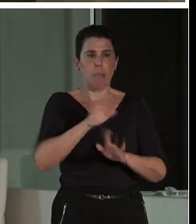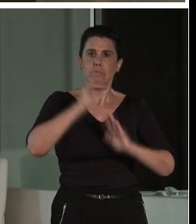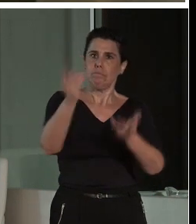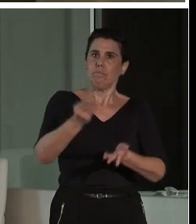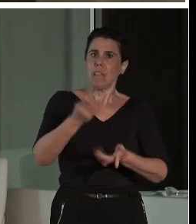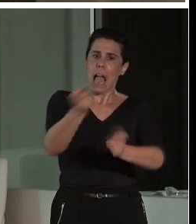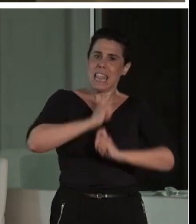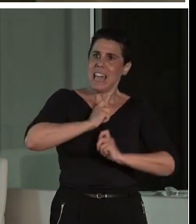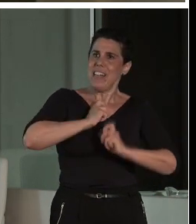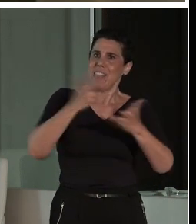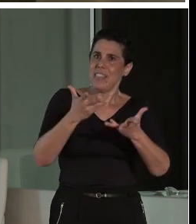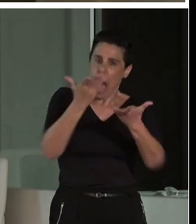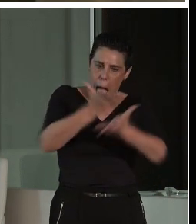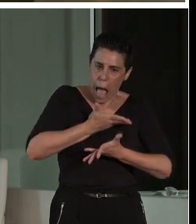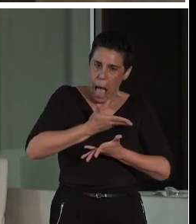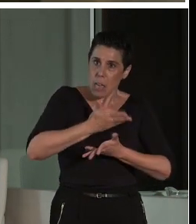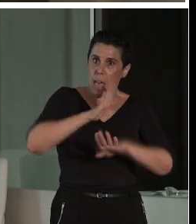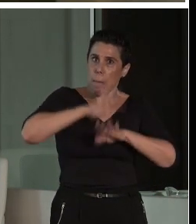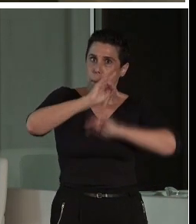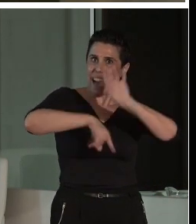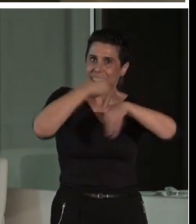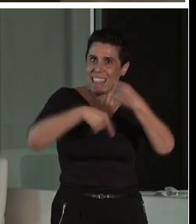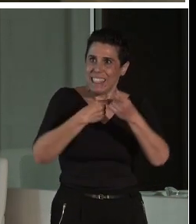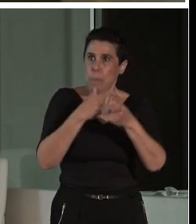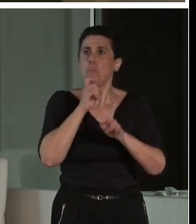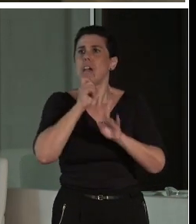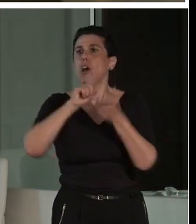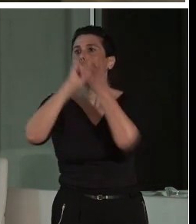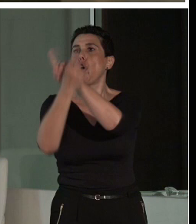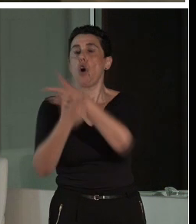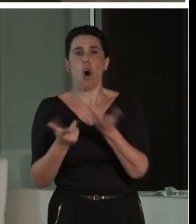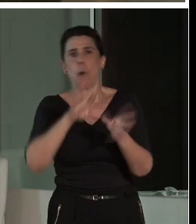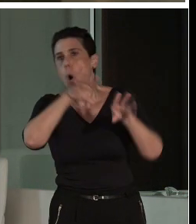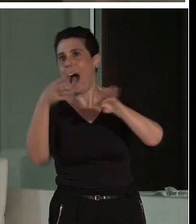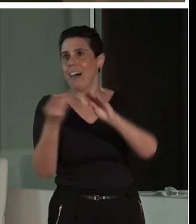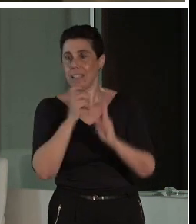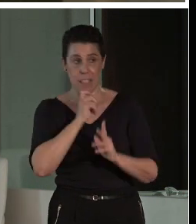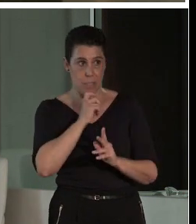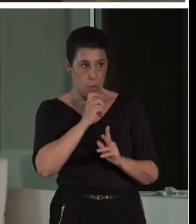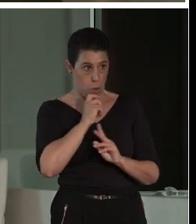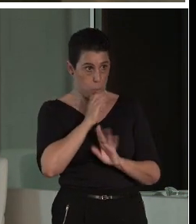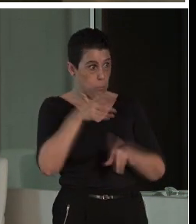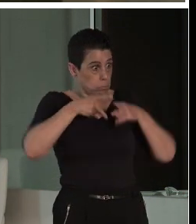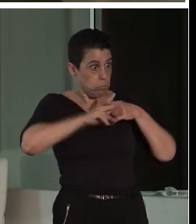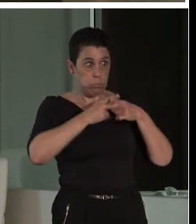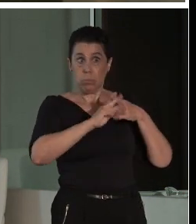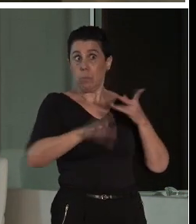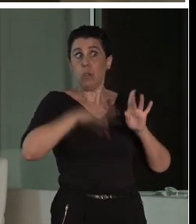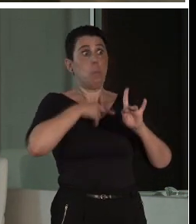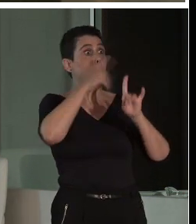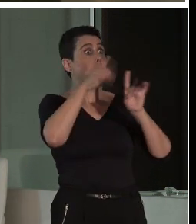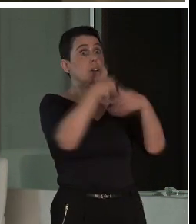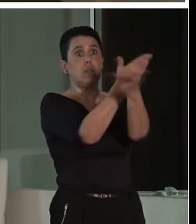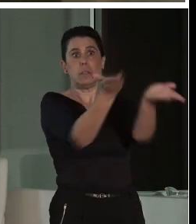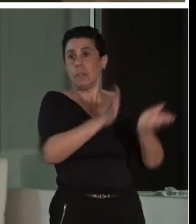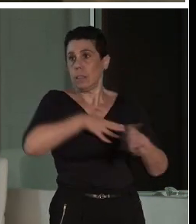planificar la intervención. Eso más el diagnóstico que os voy a presentar. Es decir, son herramientas exportables a cualquier sitio, matizables,